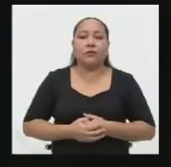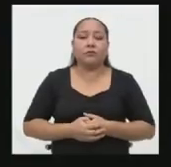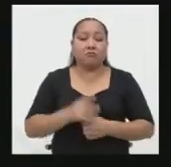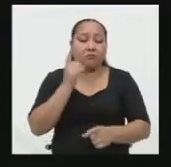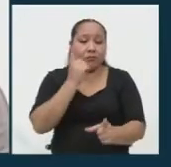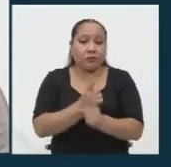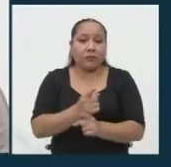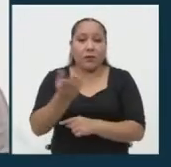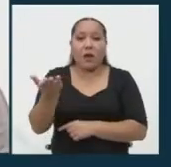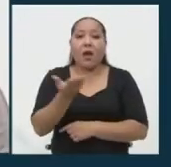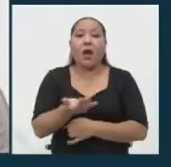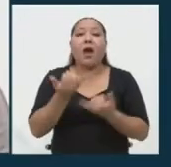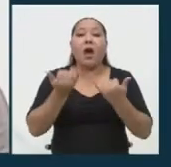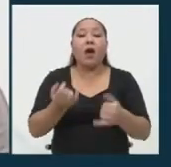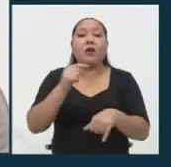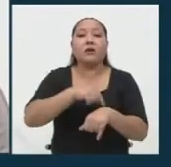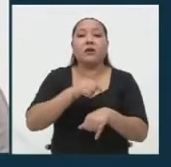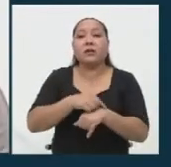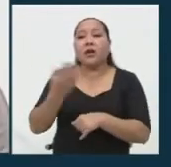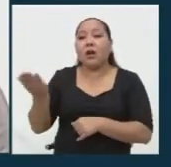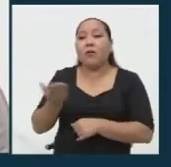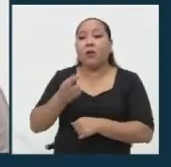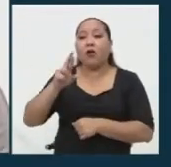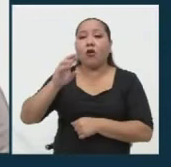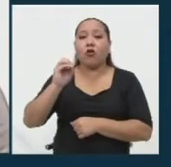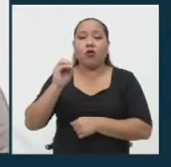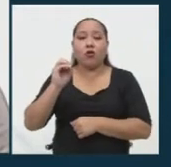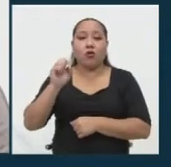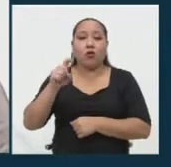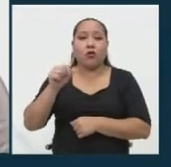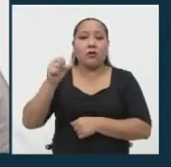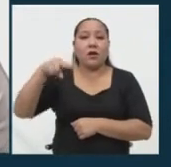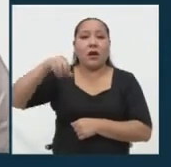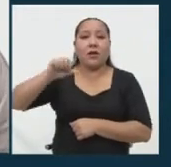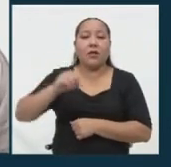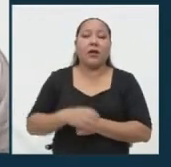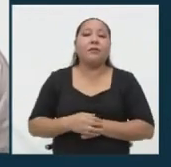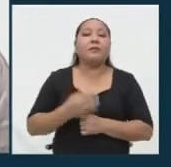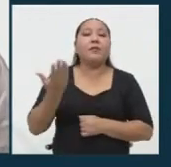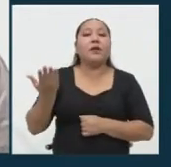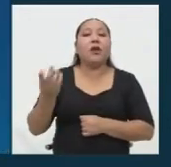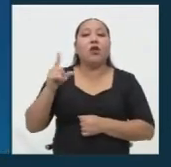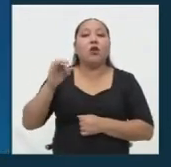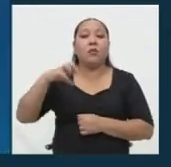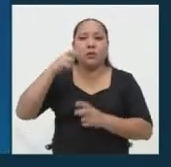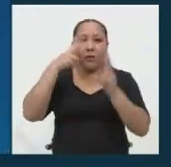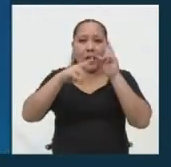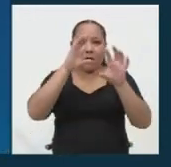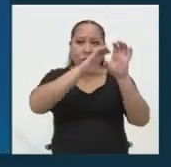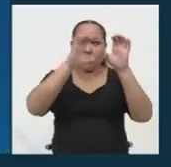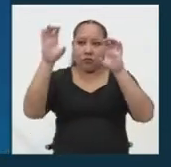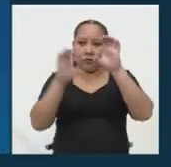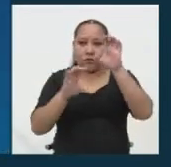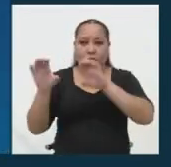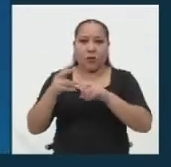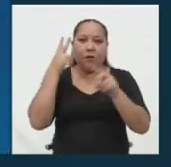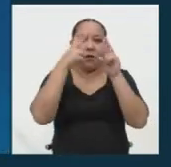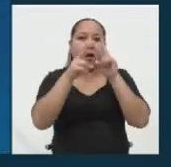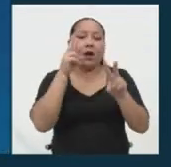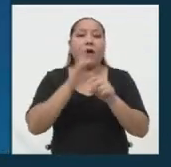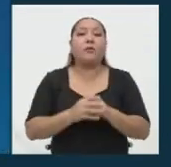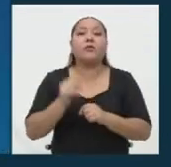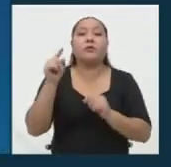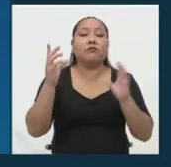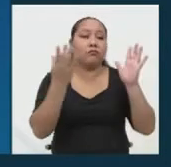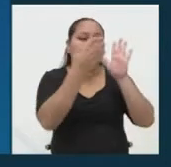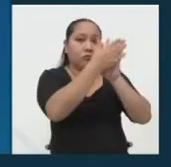Correcto. Es el turno ahora de la candidata Roxana Cristina López La Rosa. Veamos el mosaico y observaremos de inmediato en la pantalla